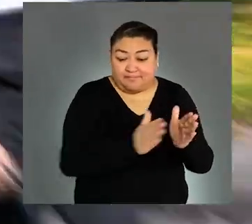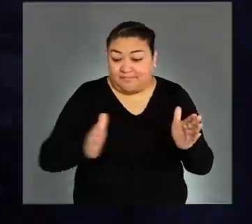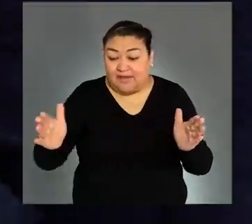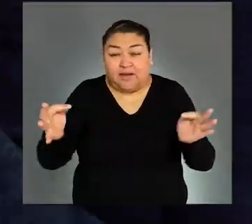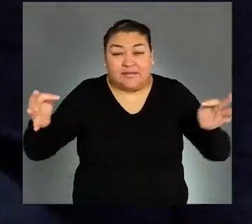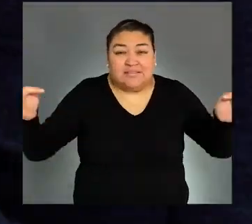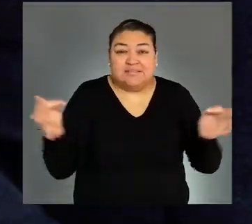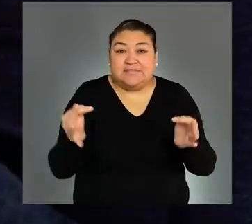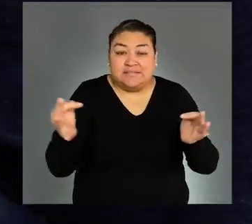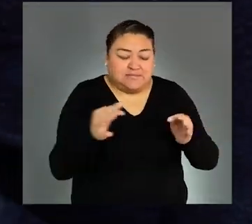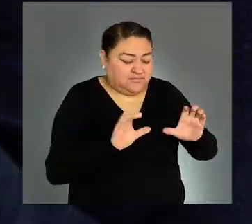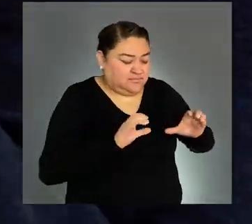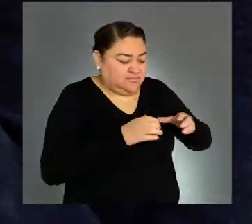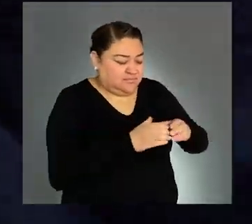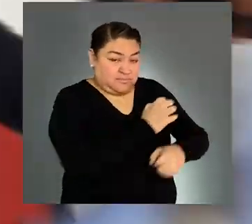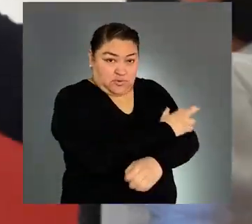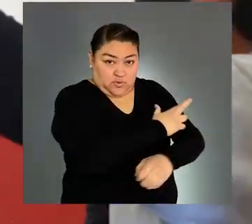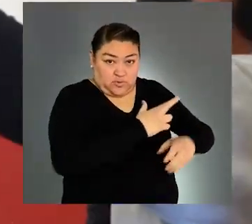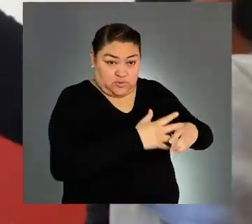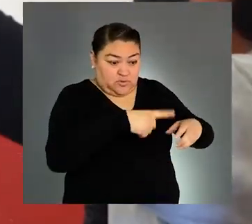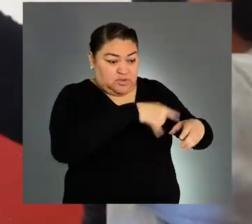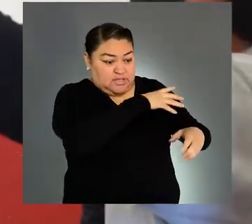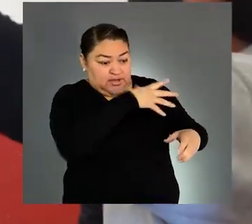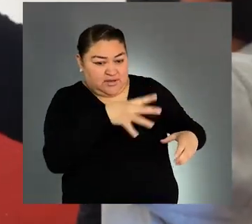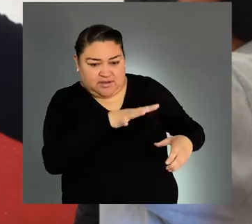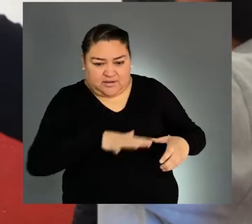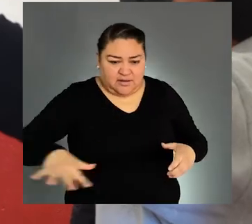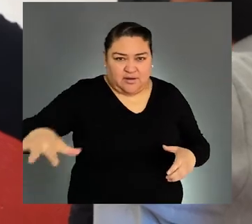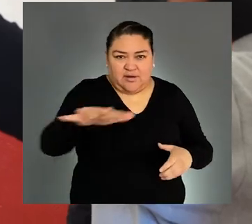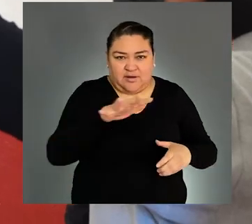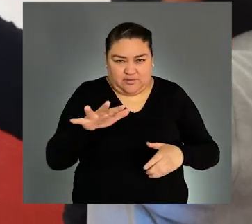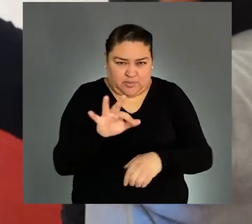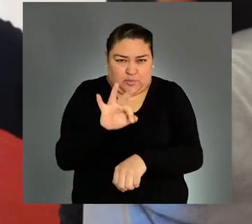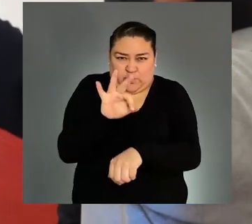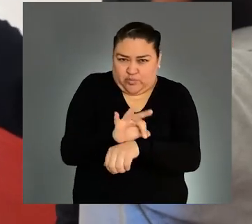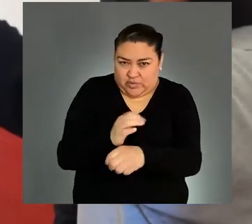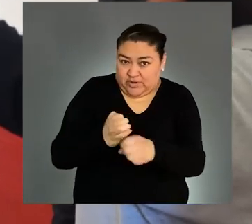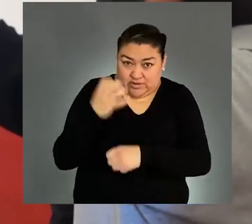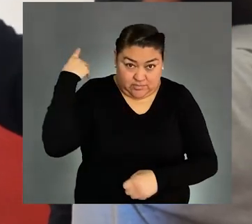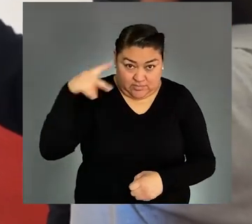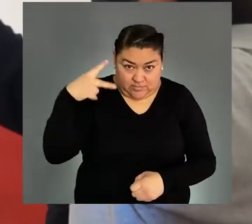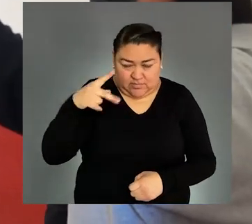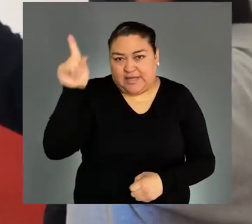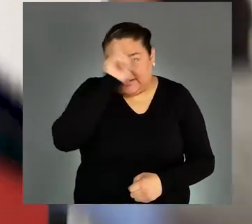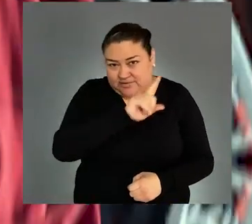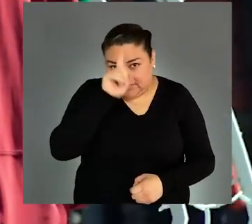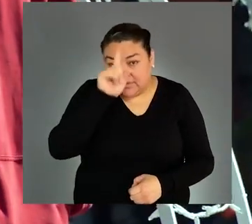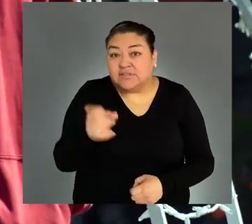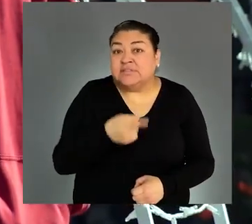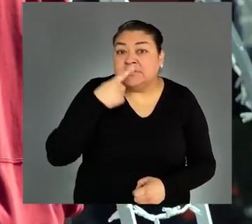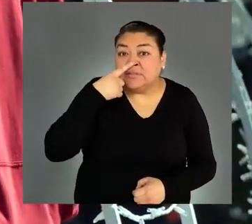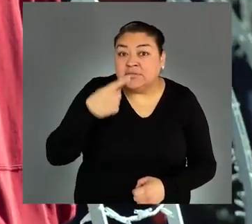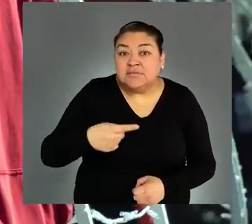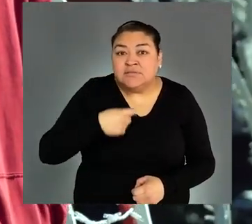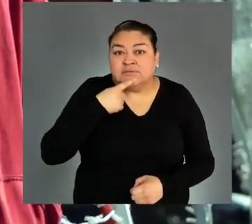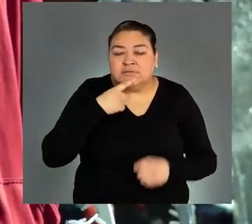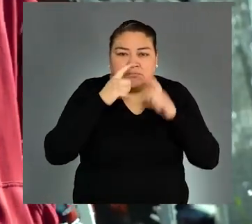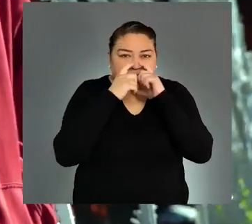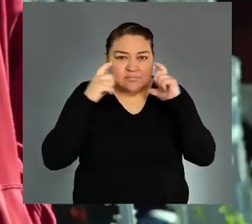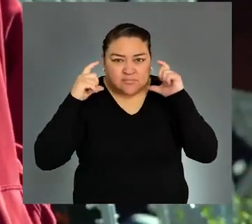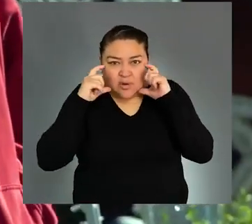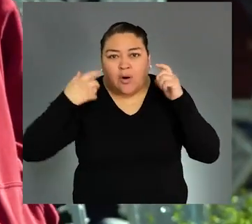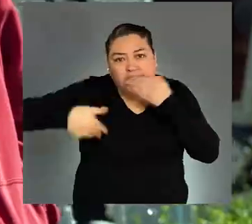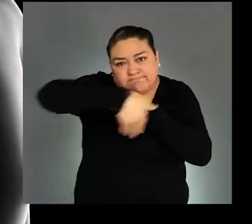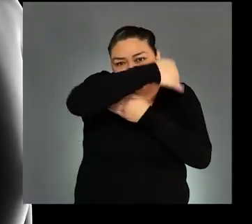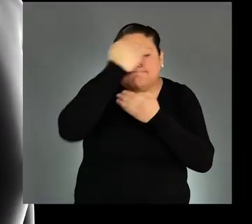En esta temporada de frío, la Coordinación General de Protección Civil del Estado de Puebla te recomienda cubrir nariz